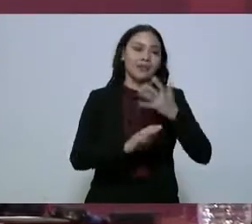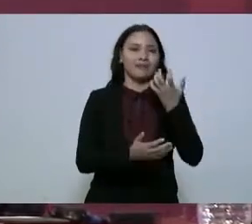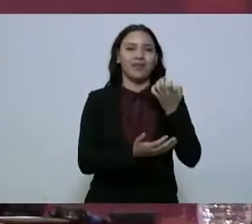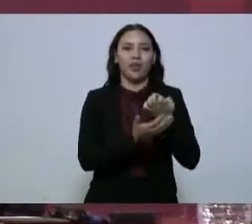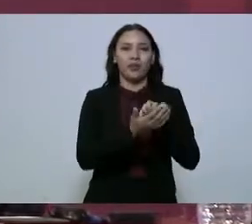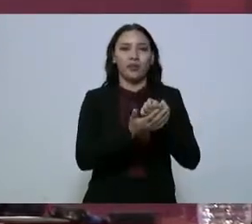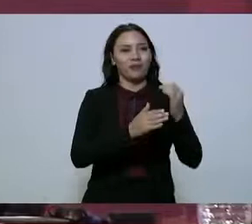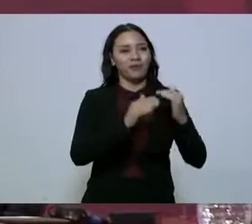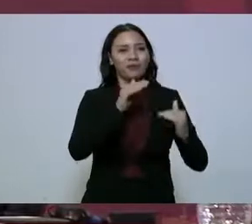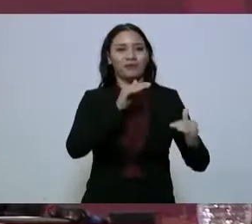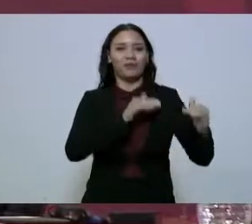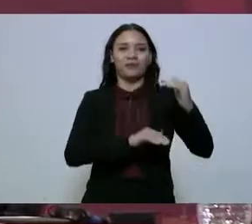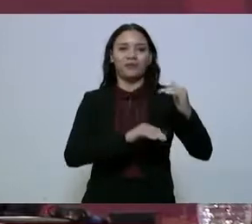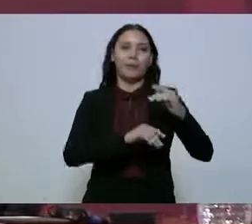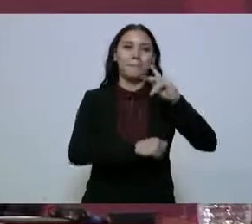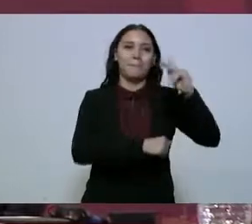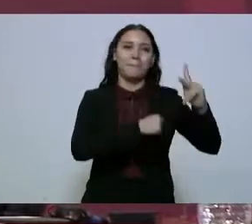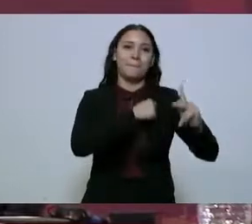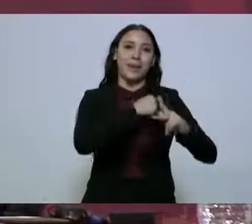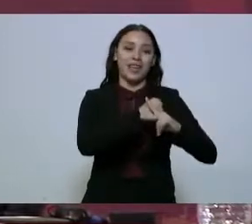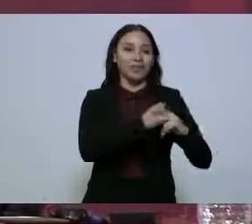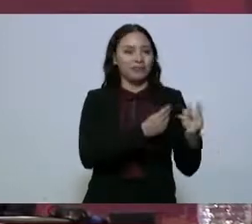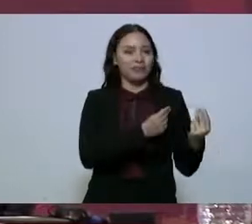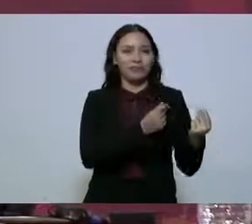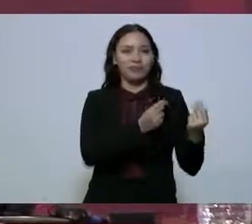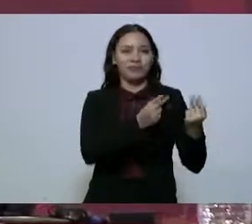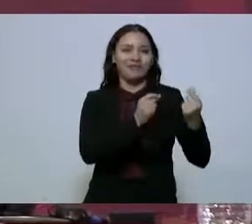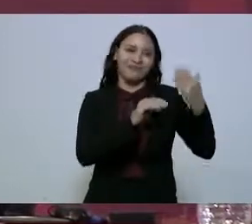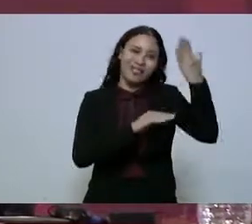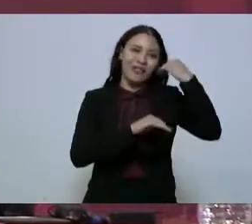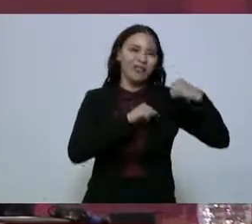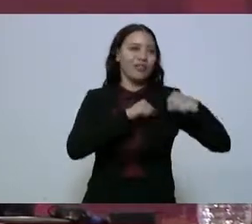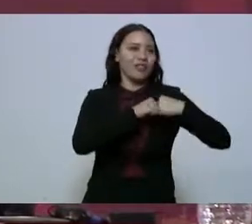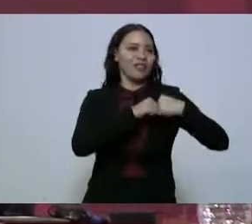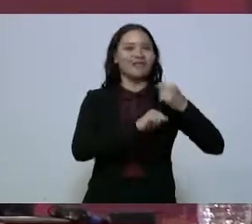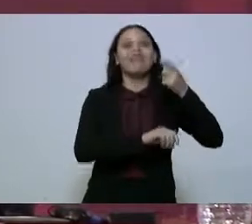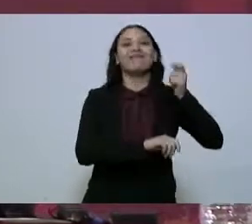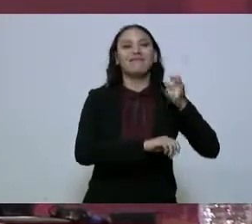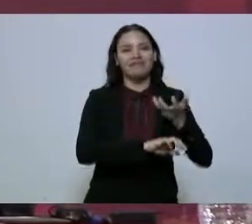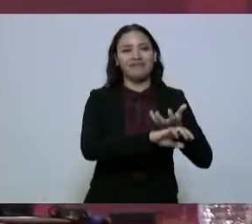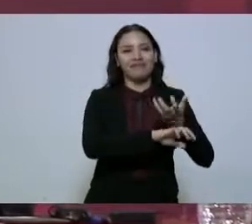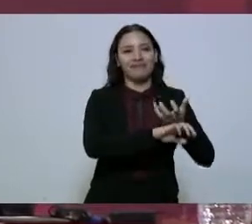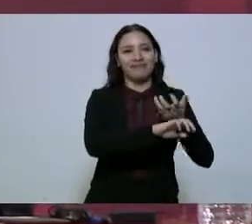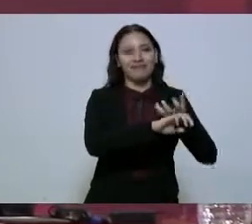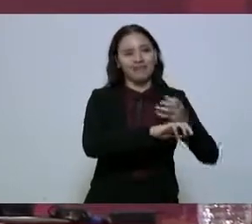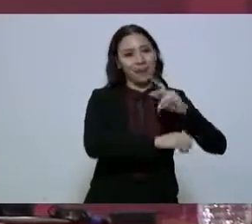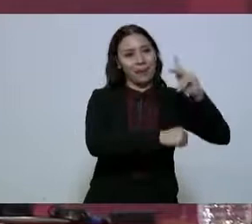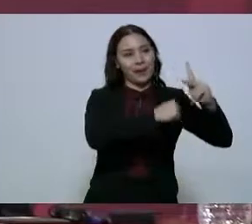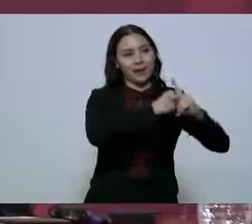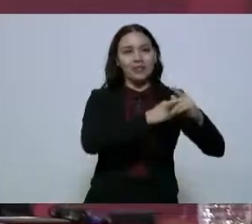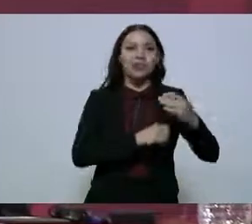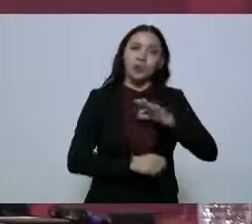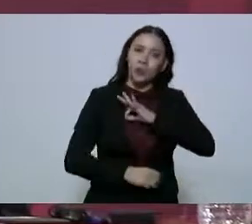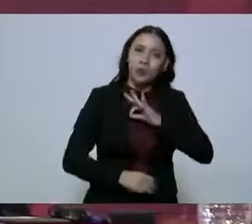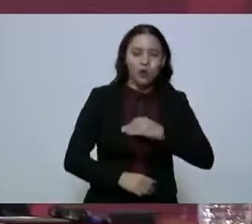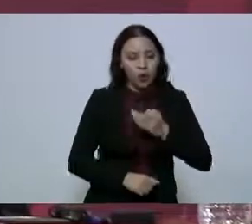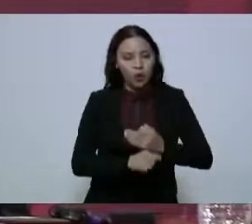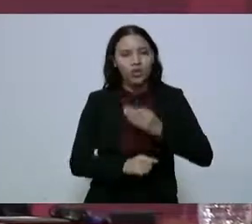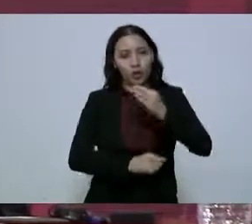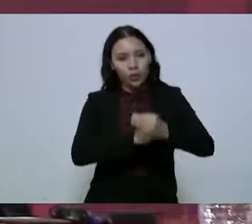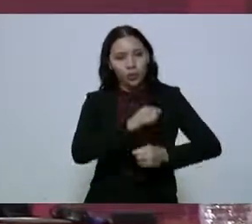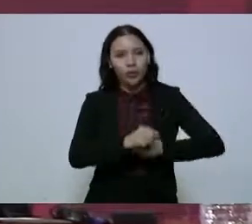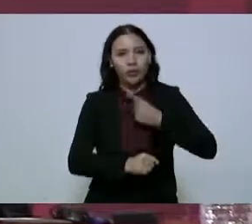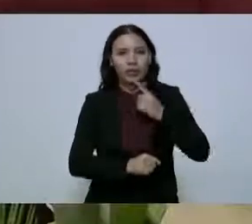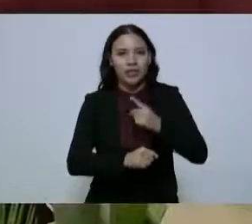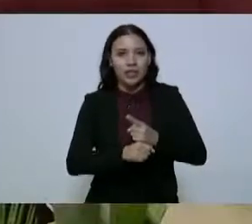activas, más exitosas de los Estados Unidos. Es una gran oportunidad la que tenemos ahora, por el estrés